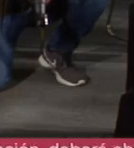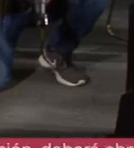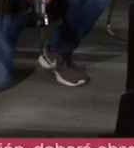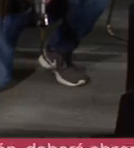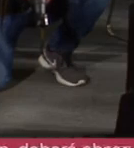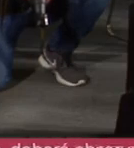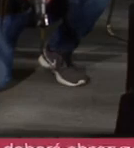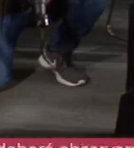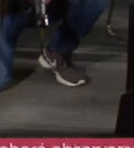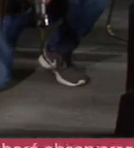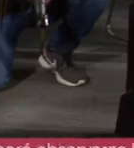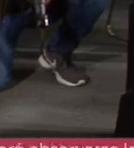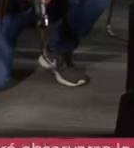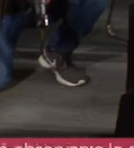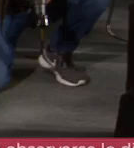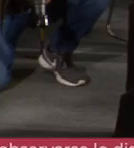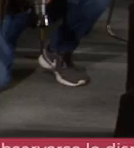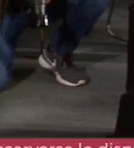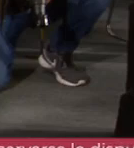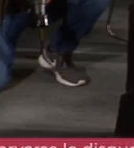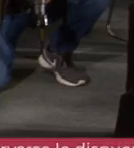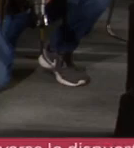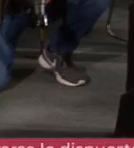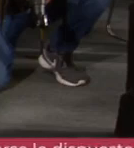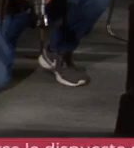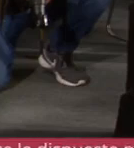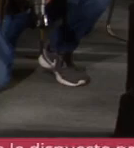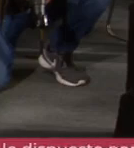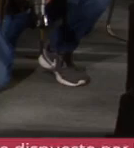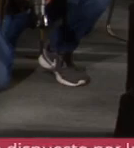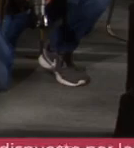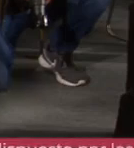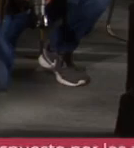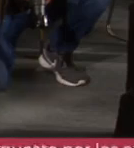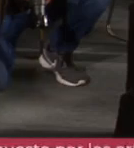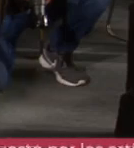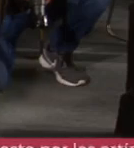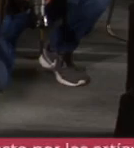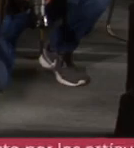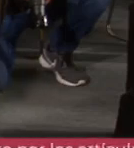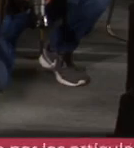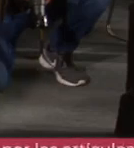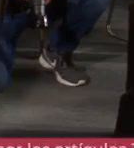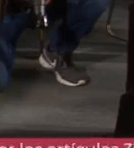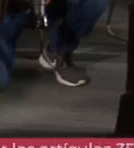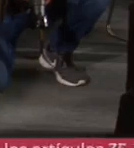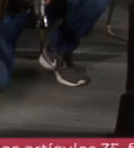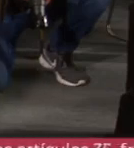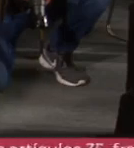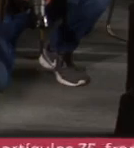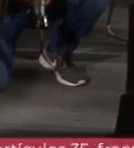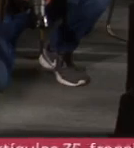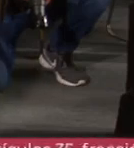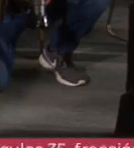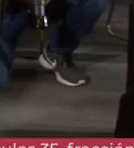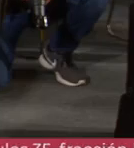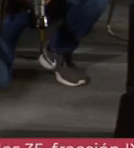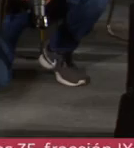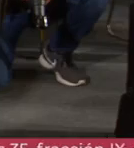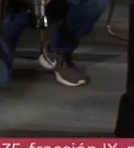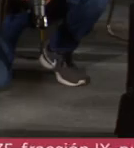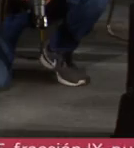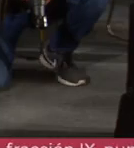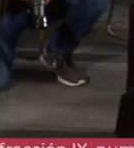varios frenos y no ha